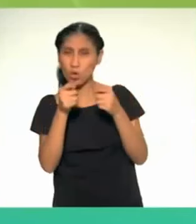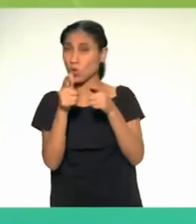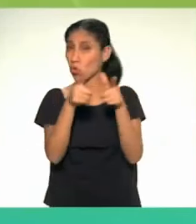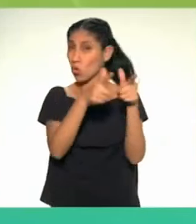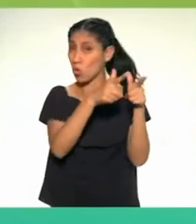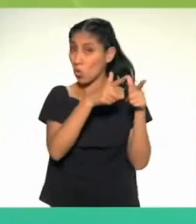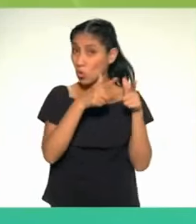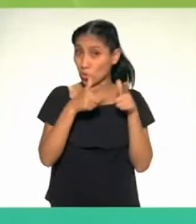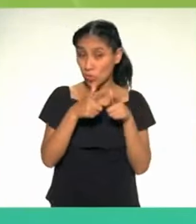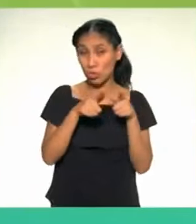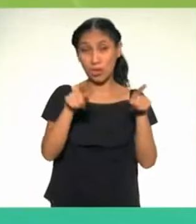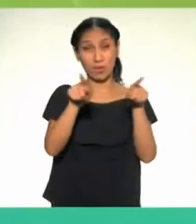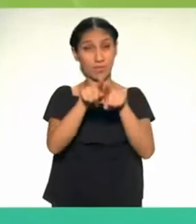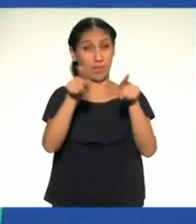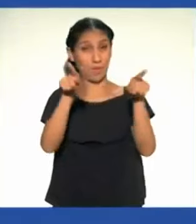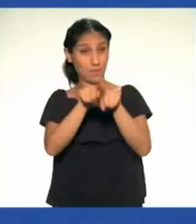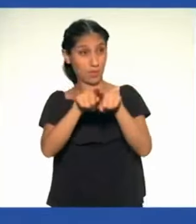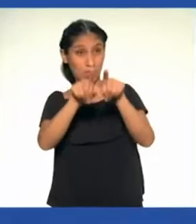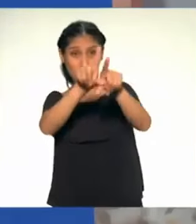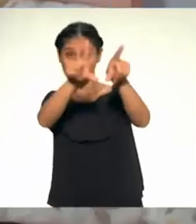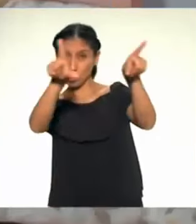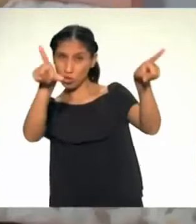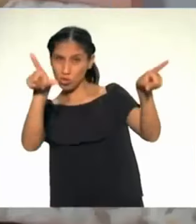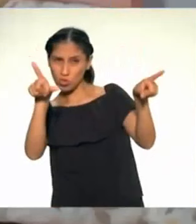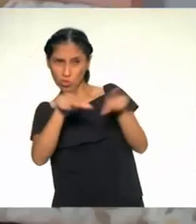de un área determinada.